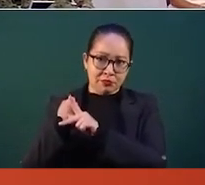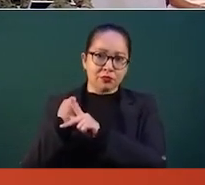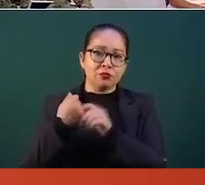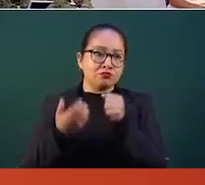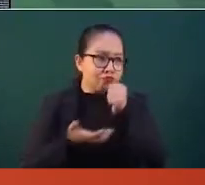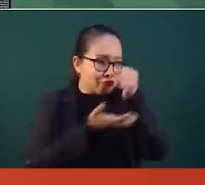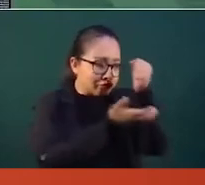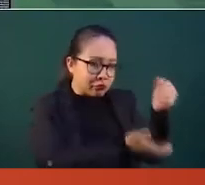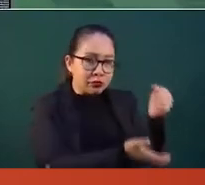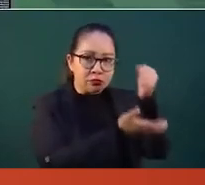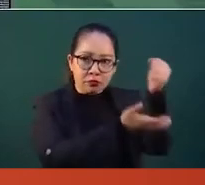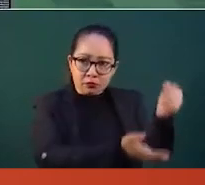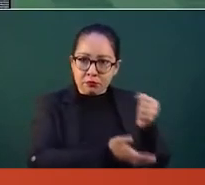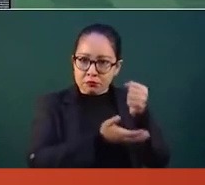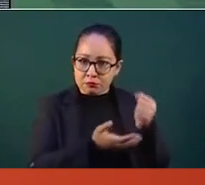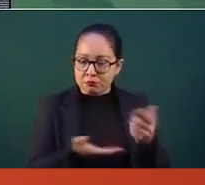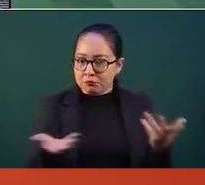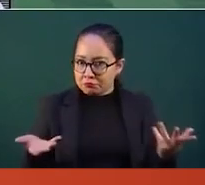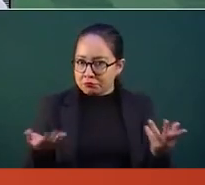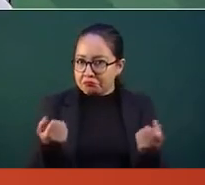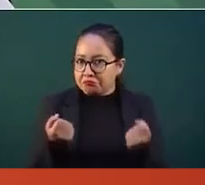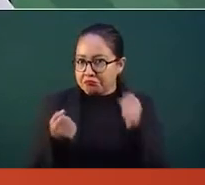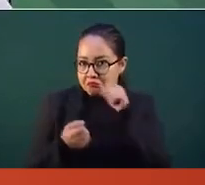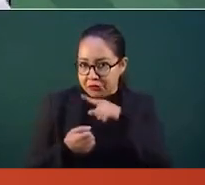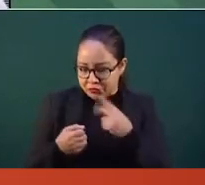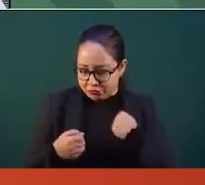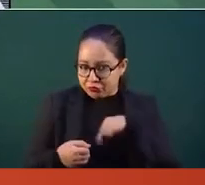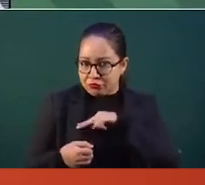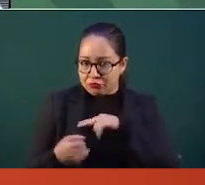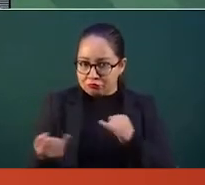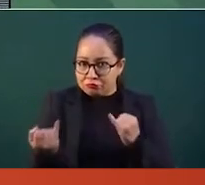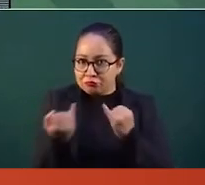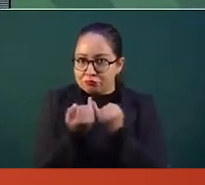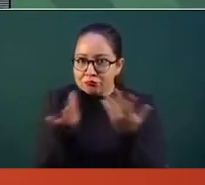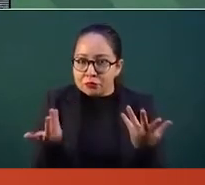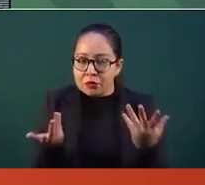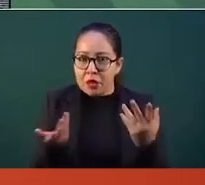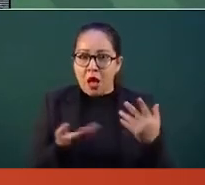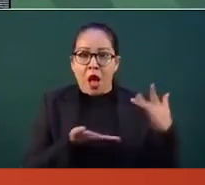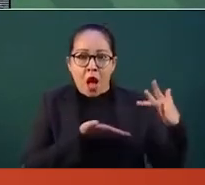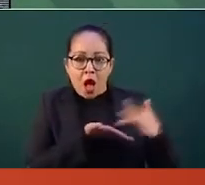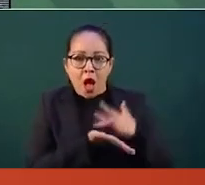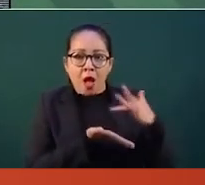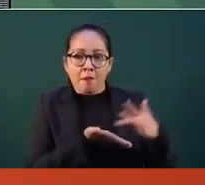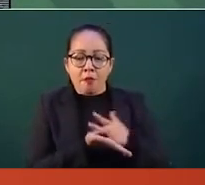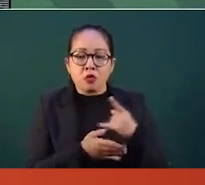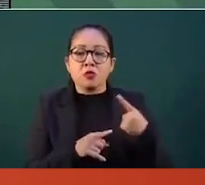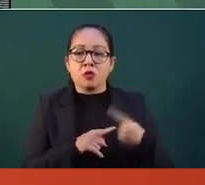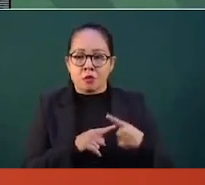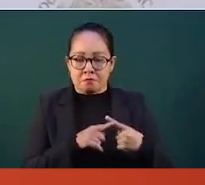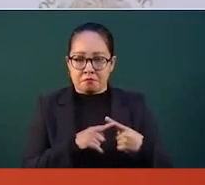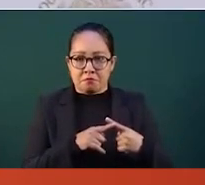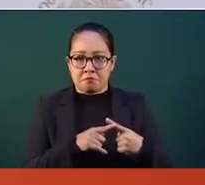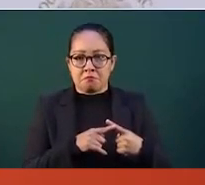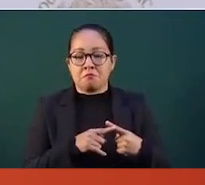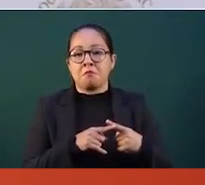Como nosotros recibimos apoyo de nuestros paisanos migrantes.